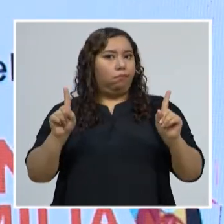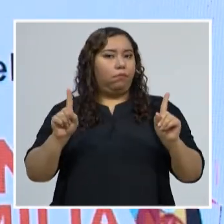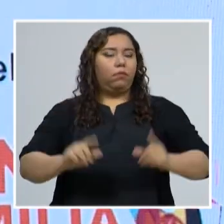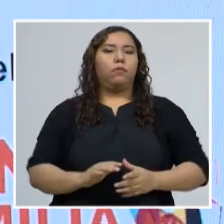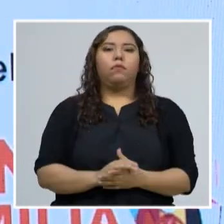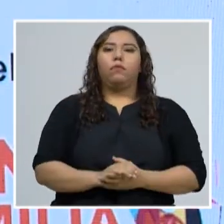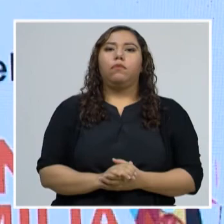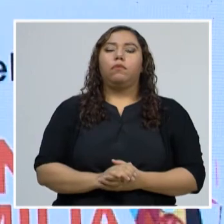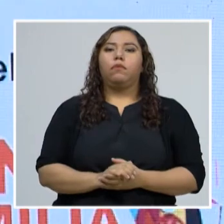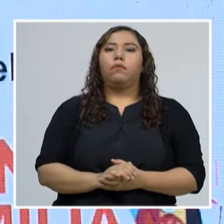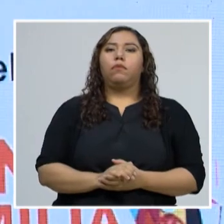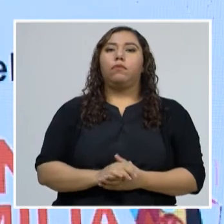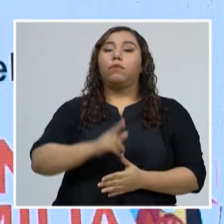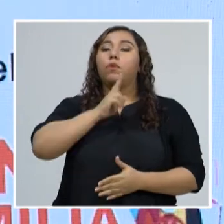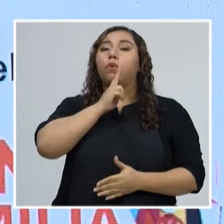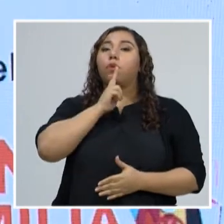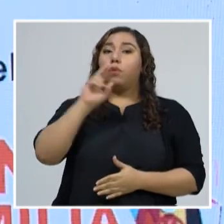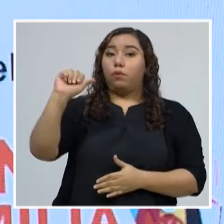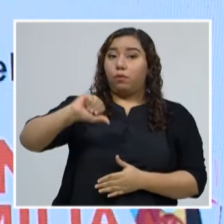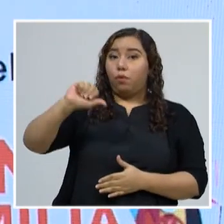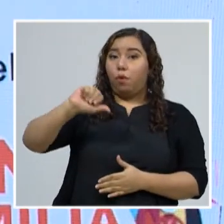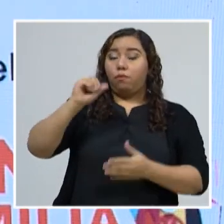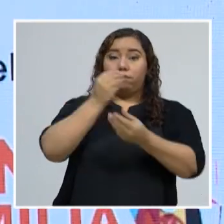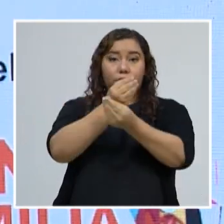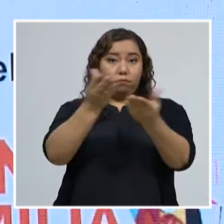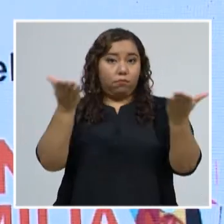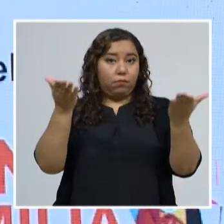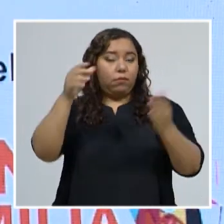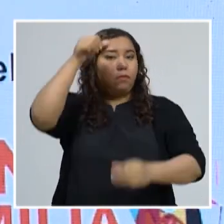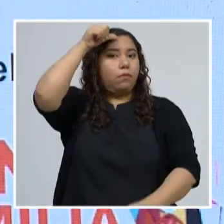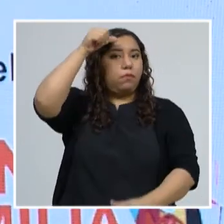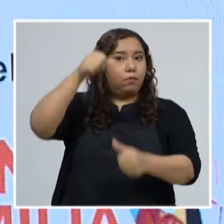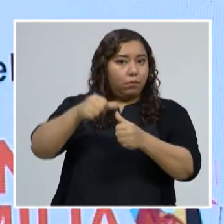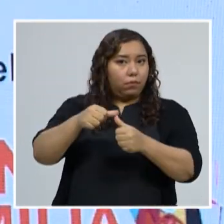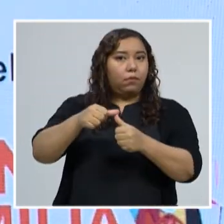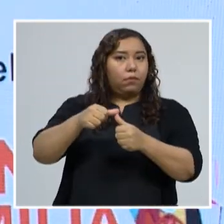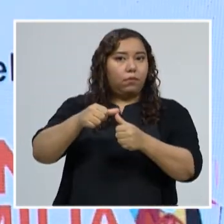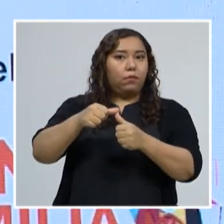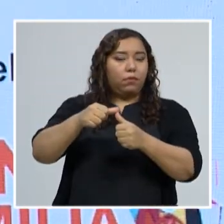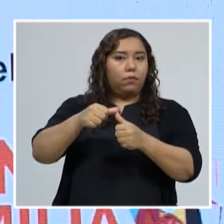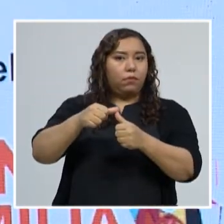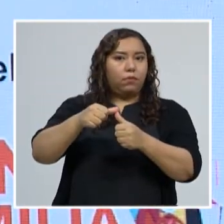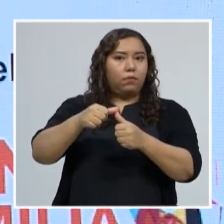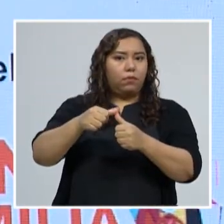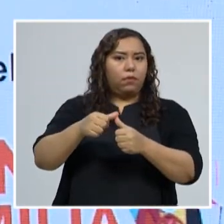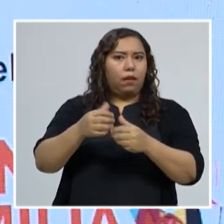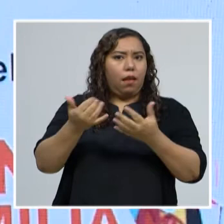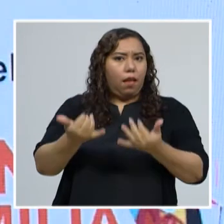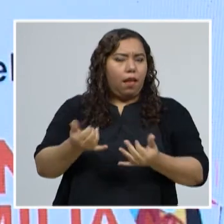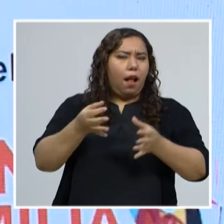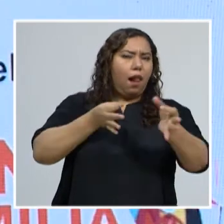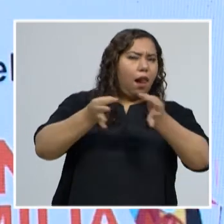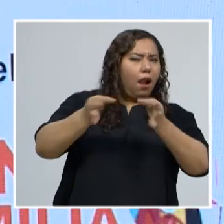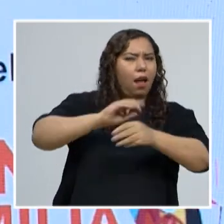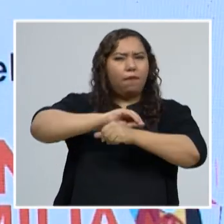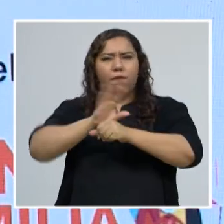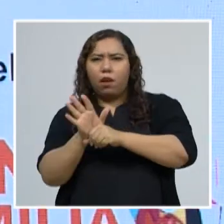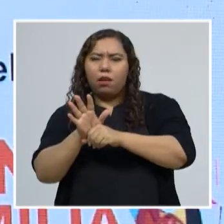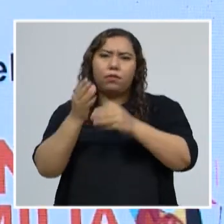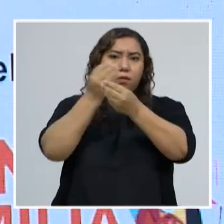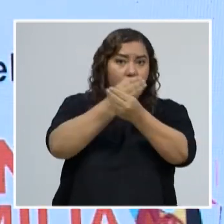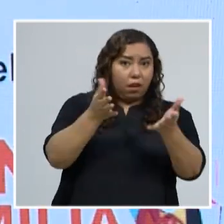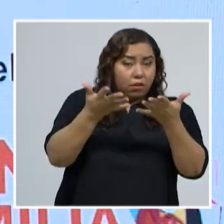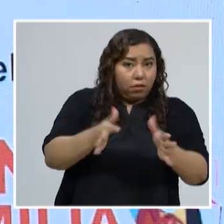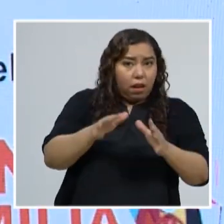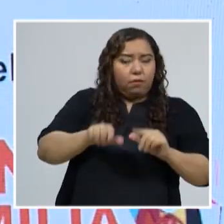Así está la situación en nuestro país. Le recordamos que después de toda esta información que hemos dado, el Instituto Nacional